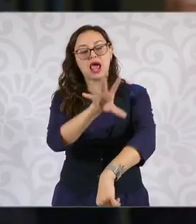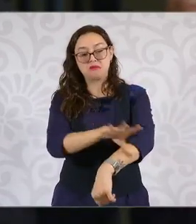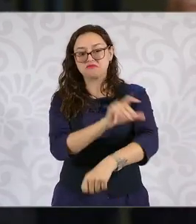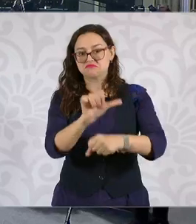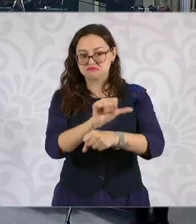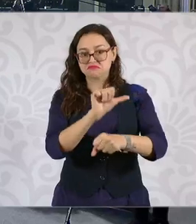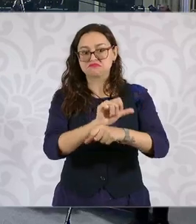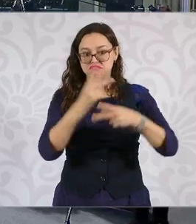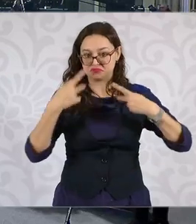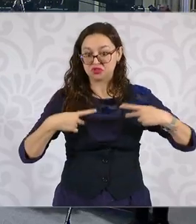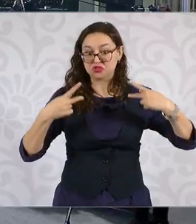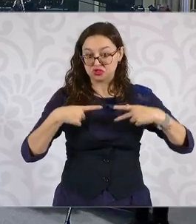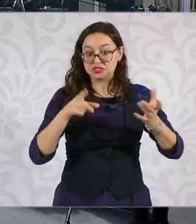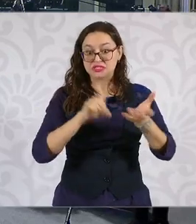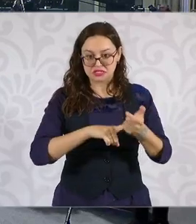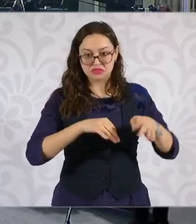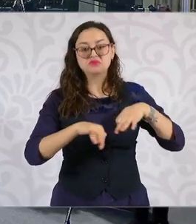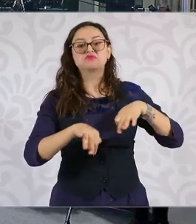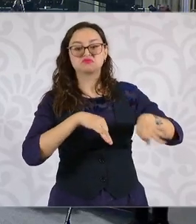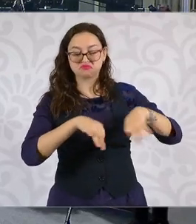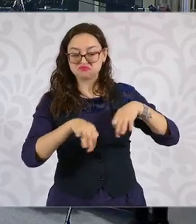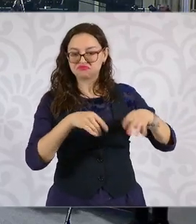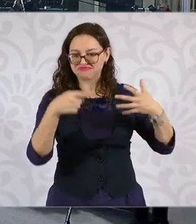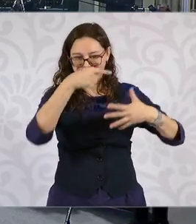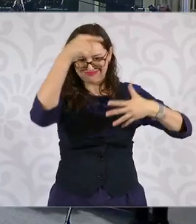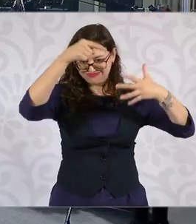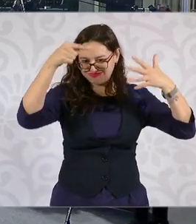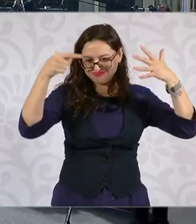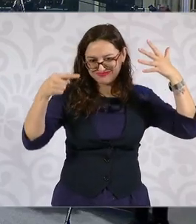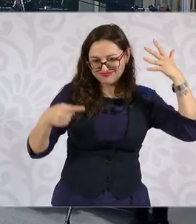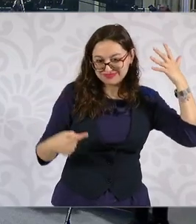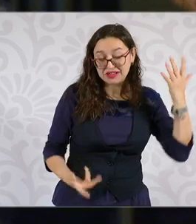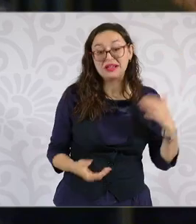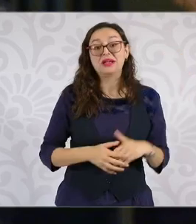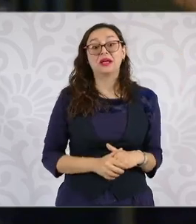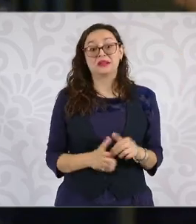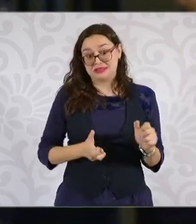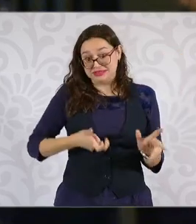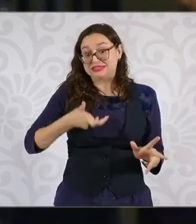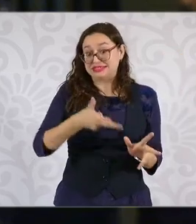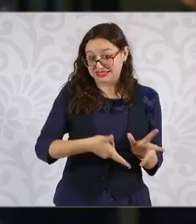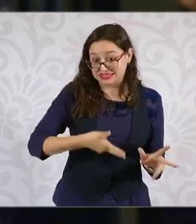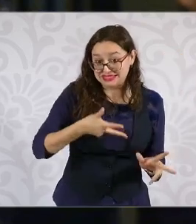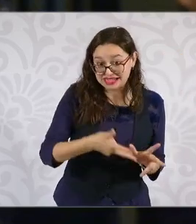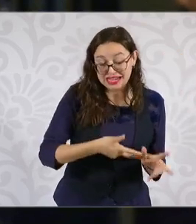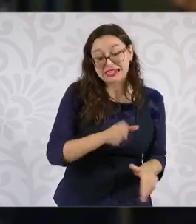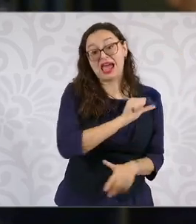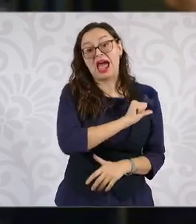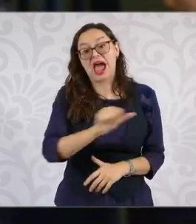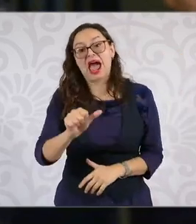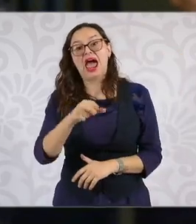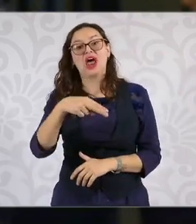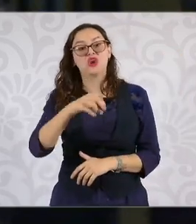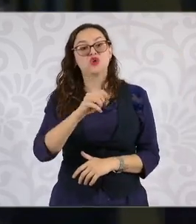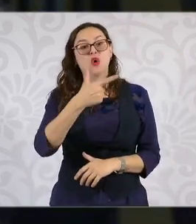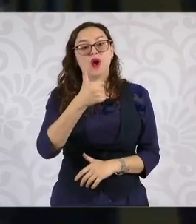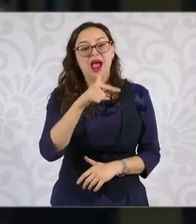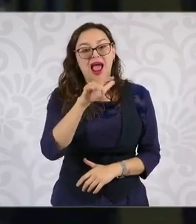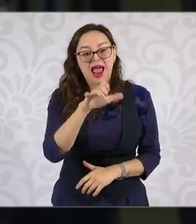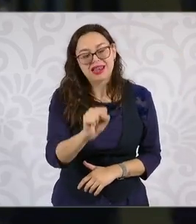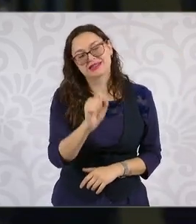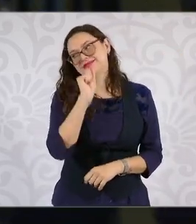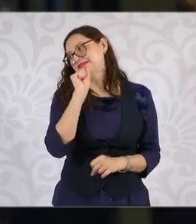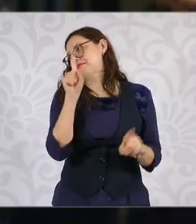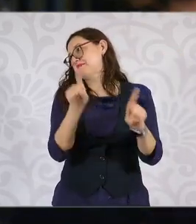muy importante relacionado a la industria automotriz. bueno, está el tren de pasajeros a Nogales que también es un gran asunto, está